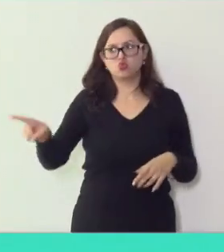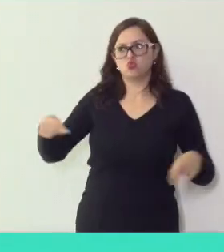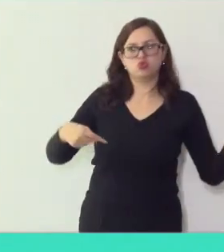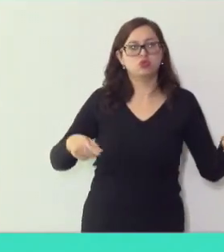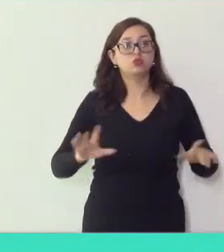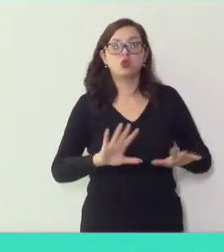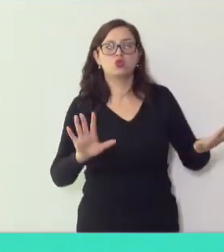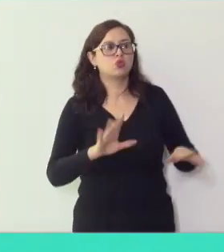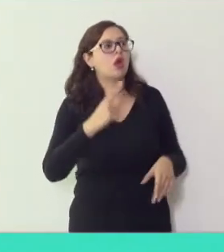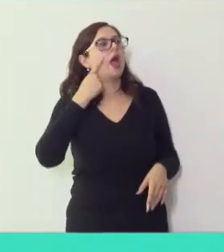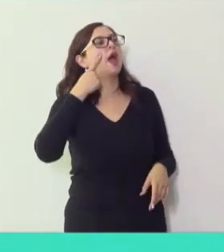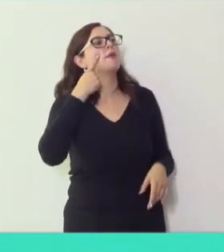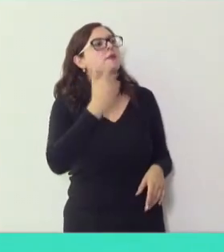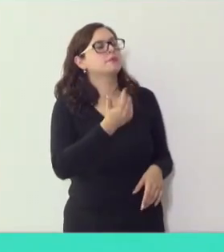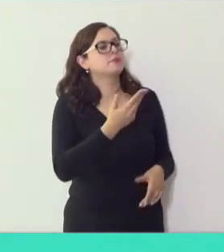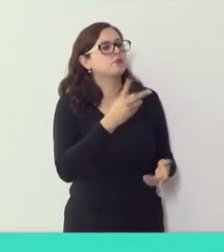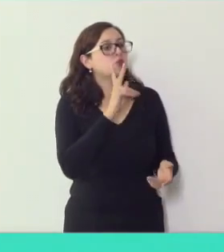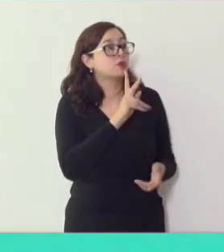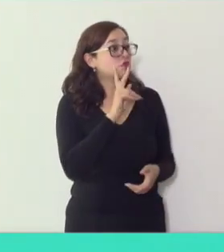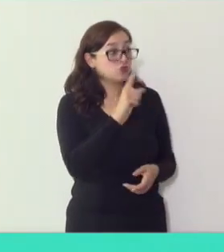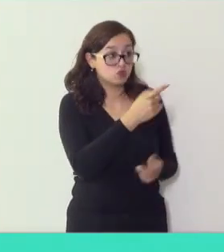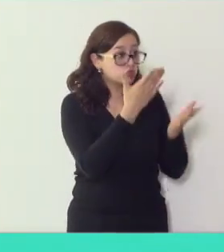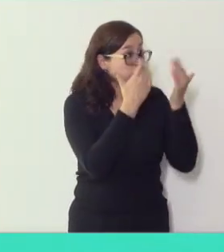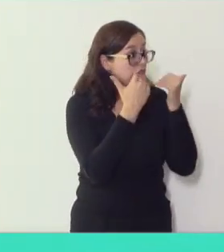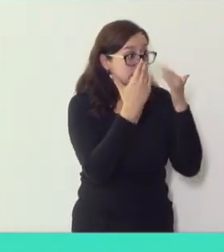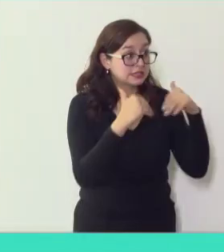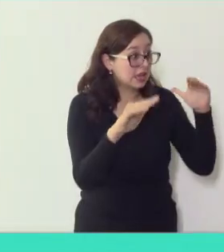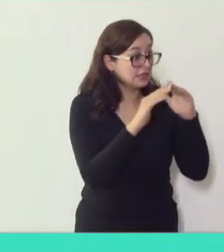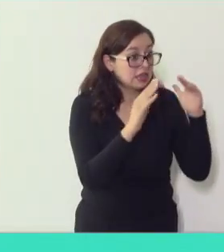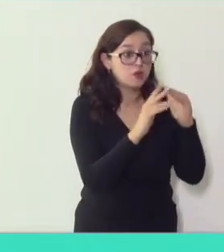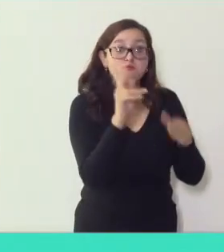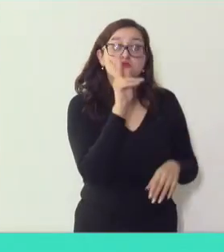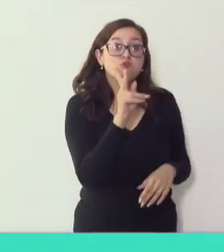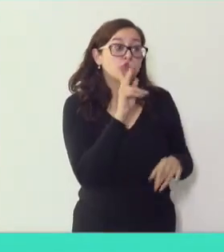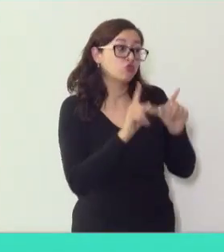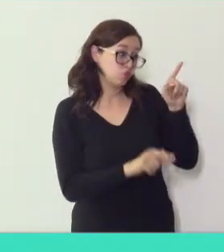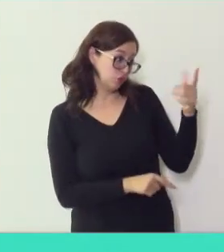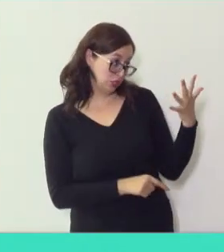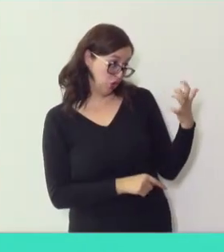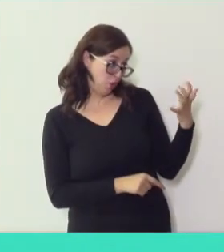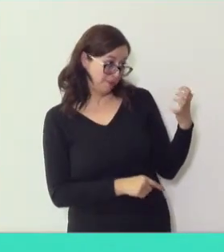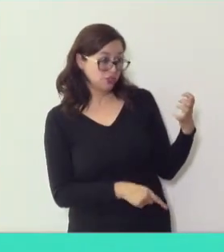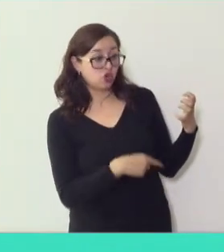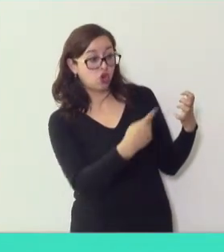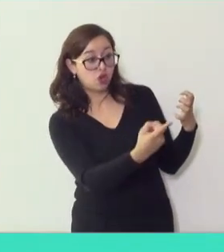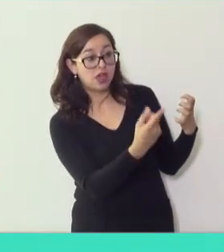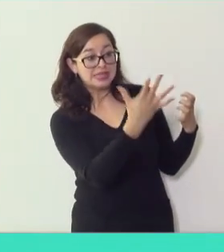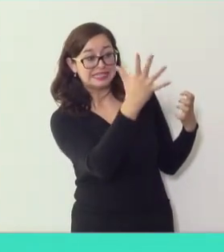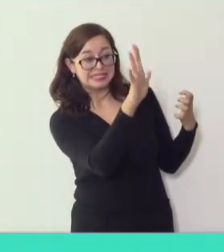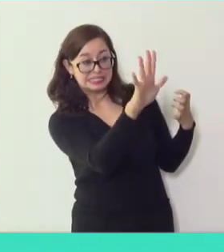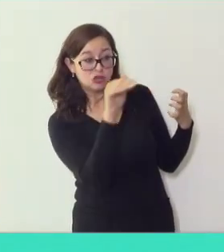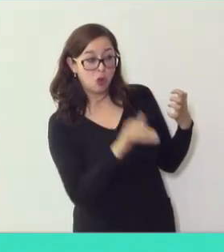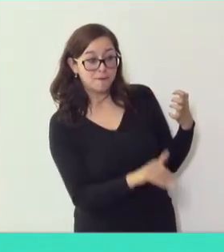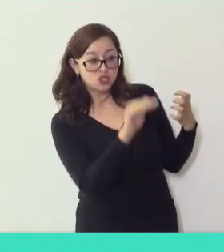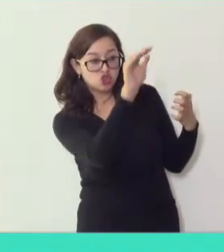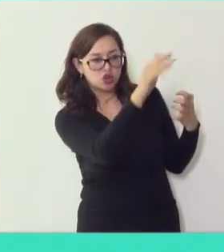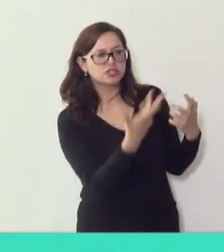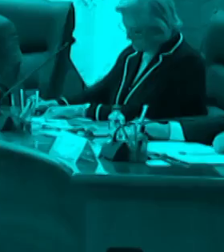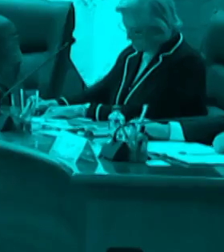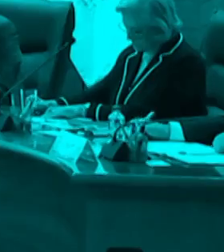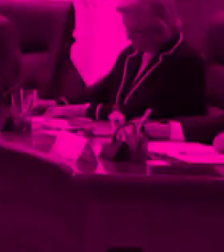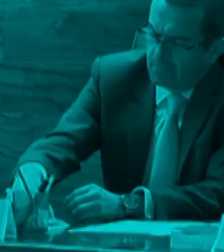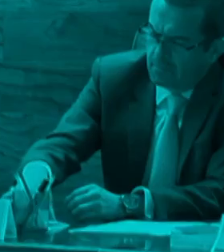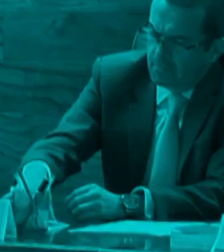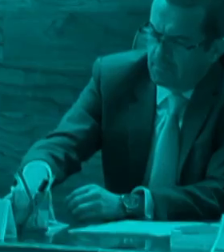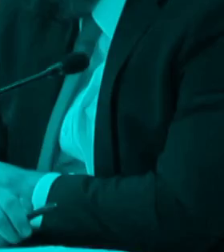revierte la prueba. Si tú no me pruebas, ¿cómo conseguiste esa casa? Tú ganas 5 pesos, la casa cuesta 5 millones, ¿cómo la conseguiste?